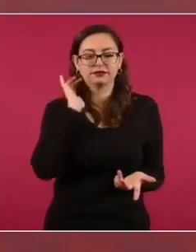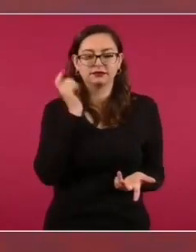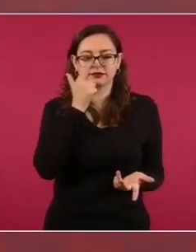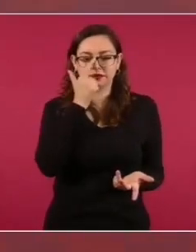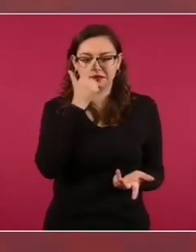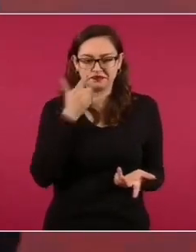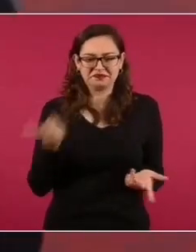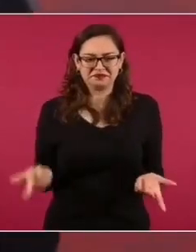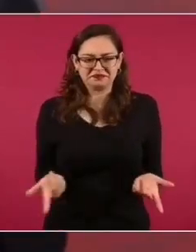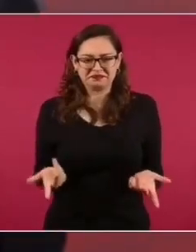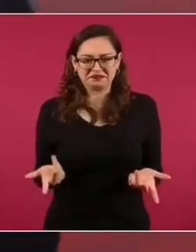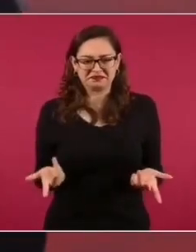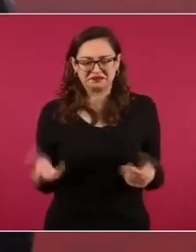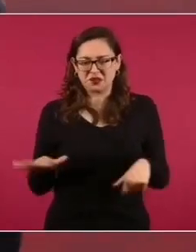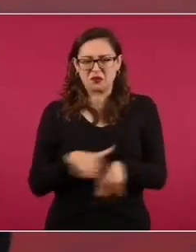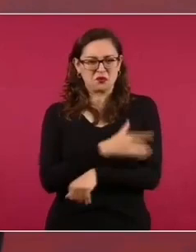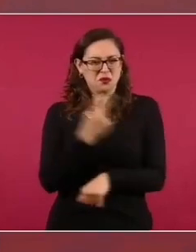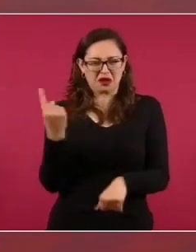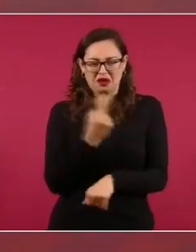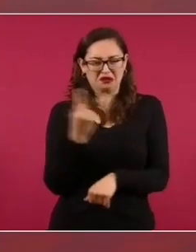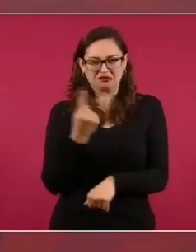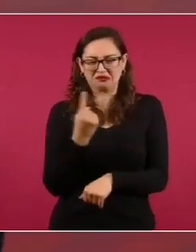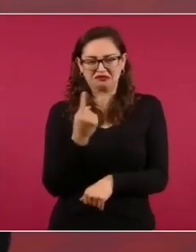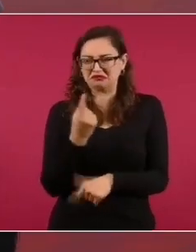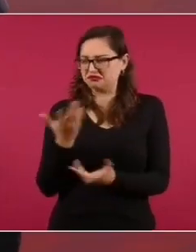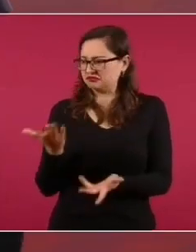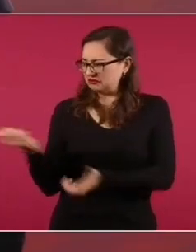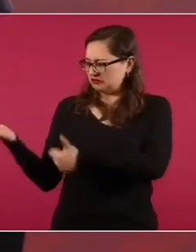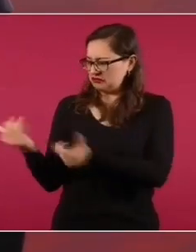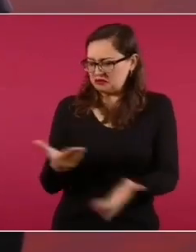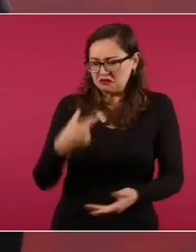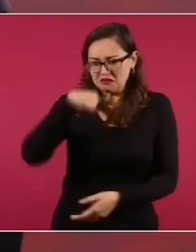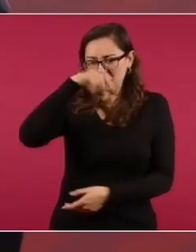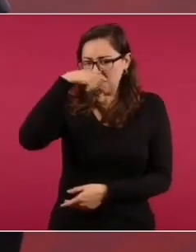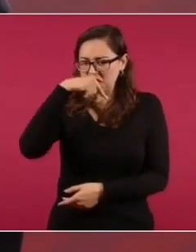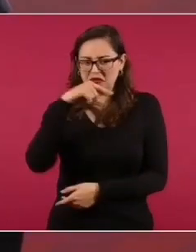¿por qué negar el abasto de pavo?